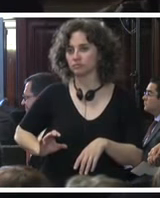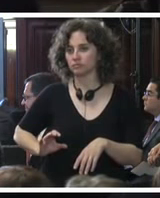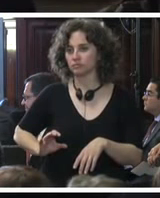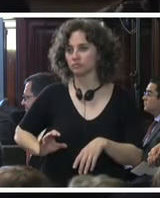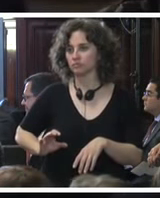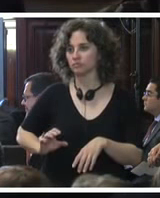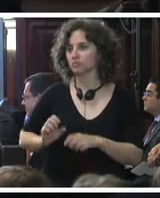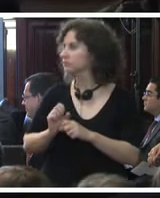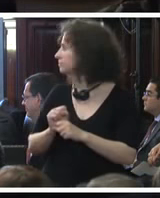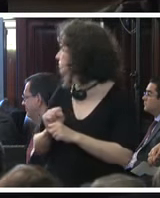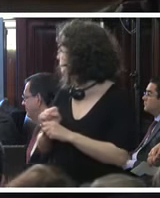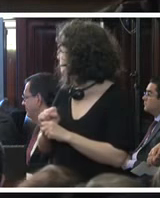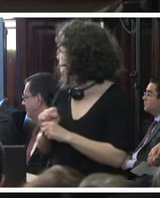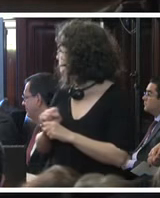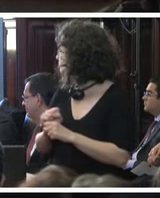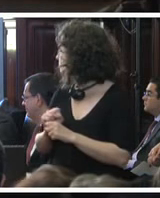listo la conclusión